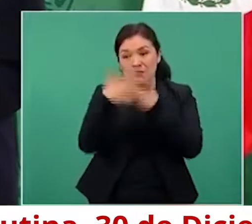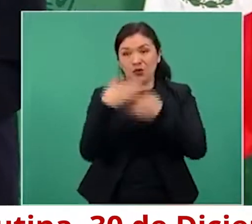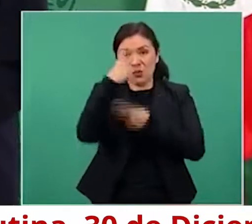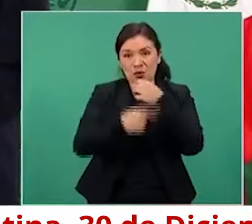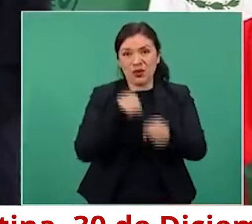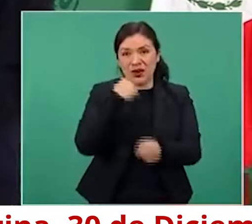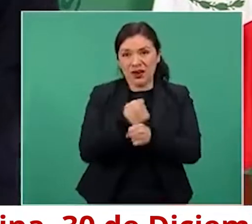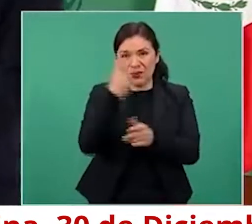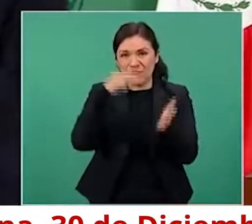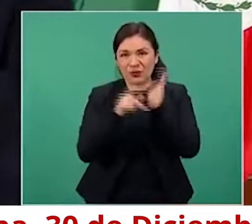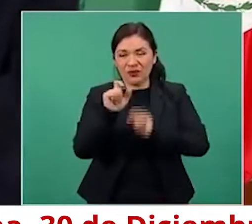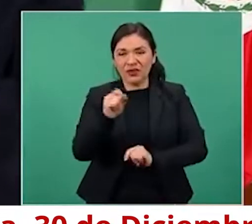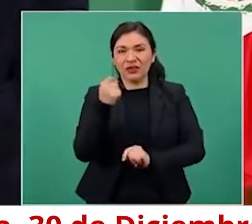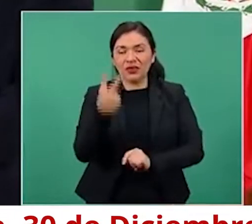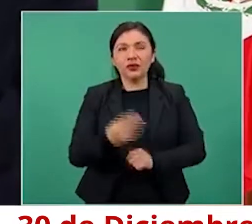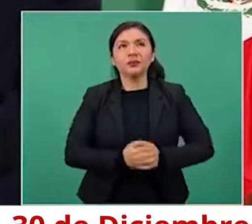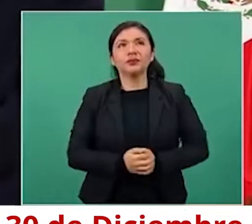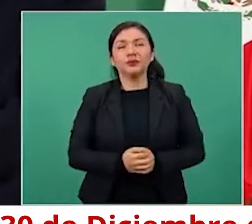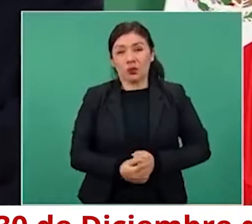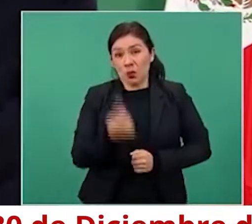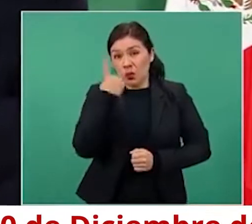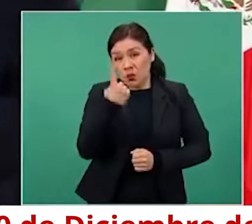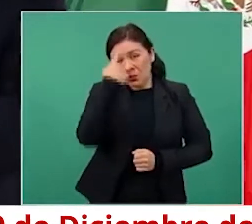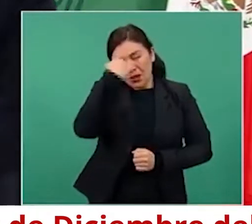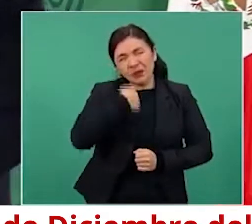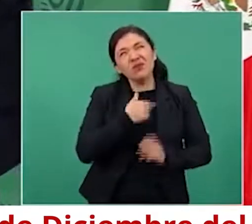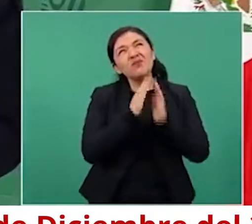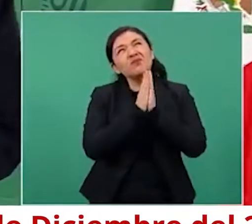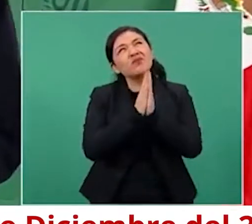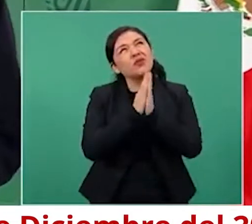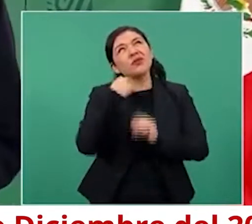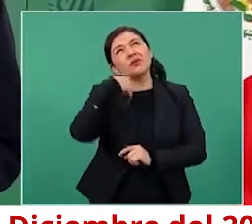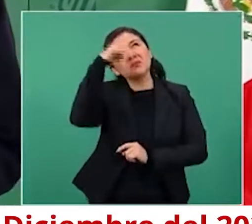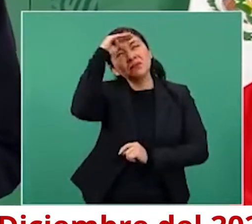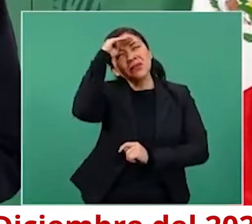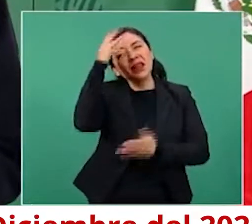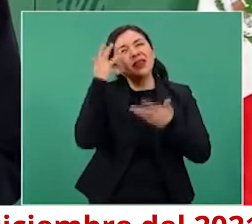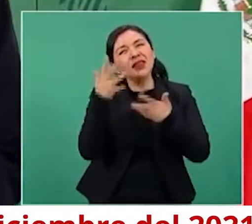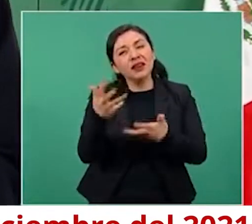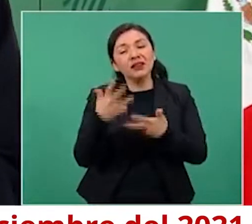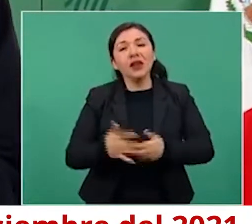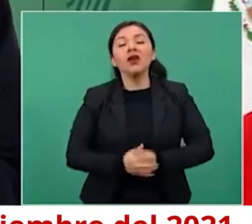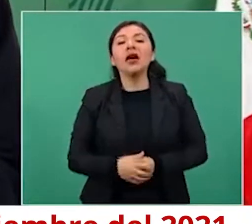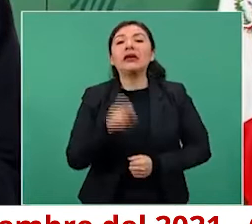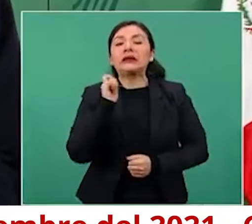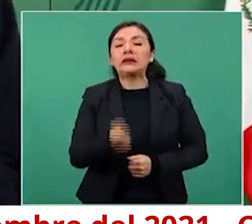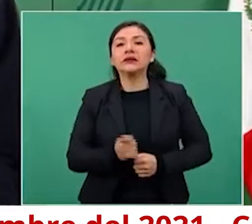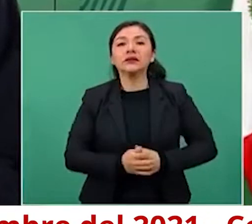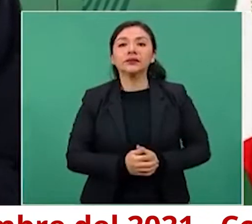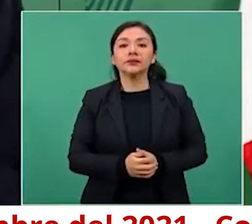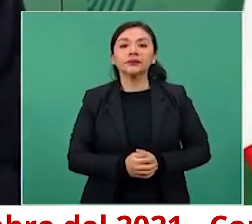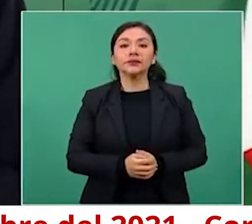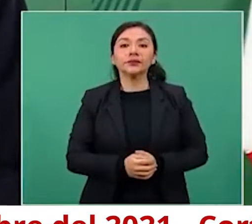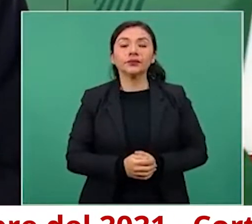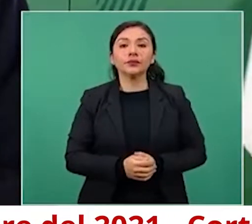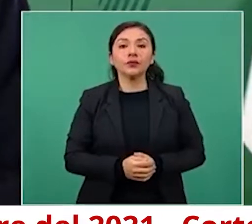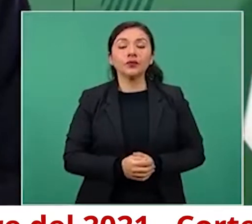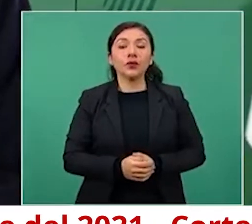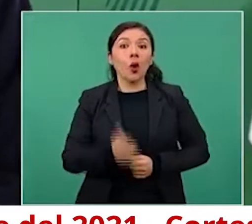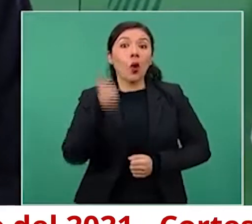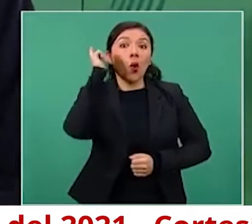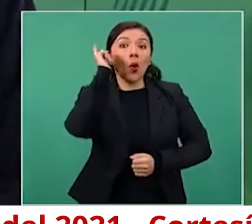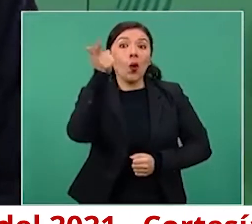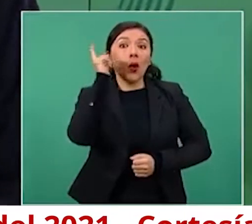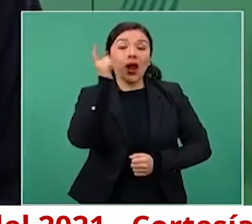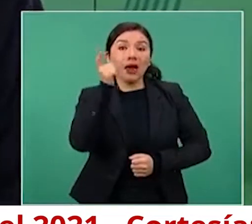Un deseo es que se termine